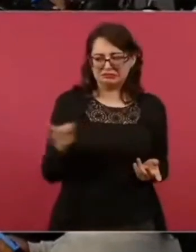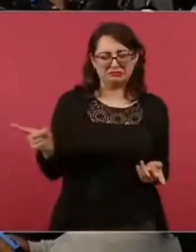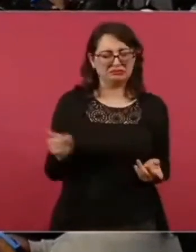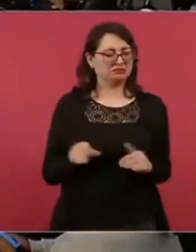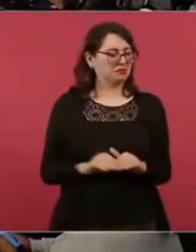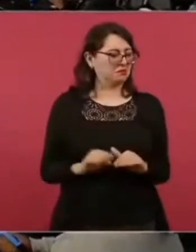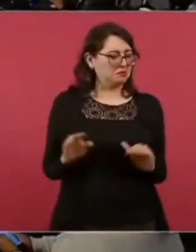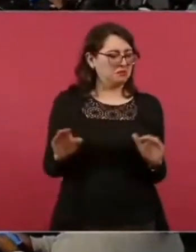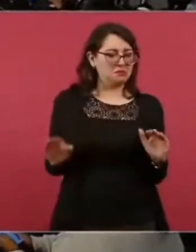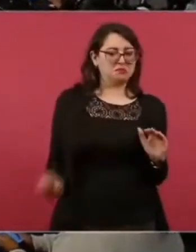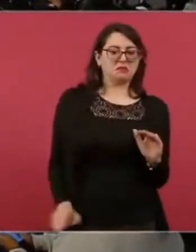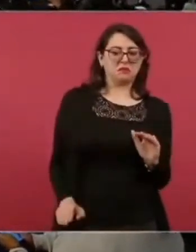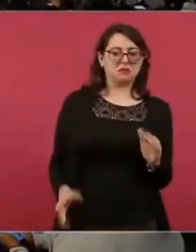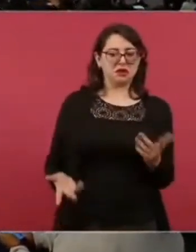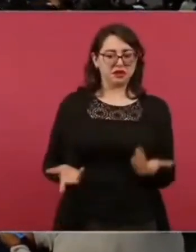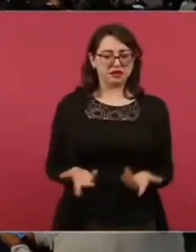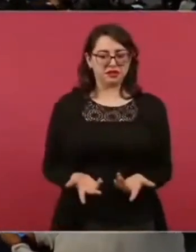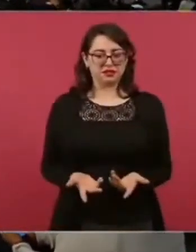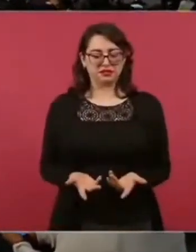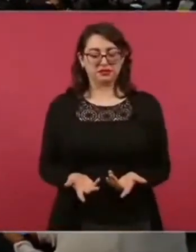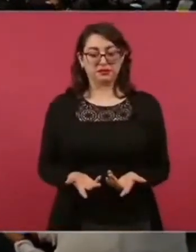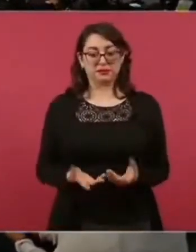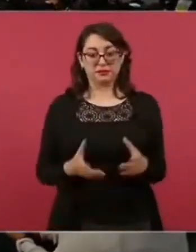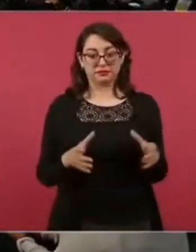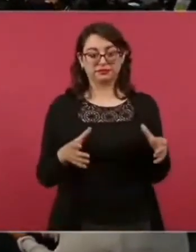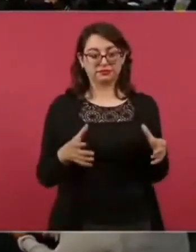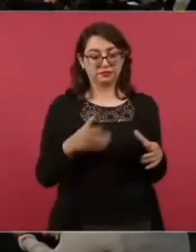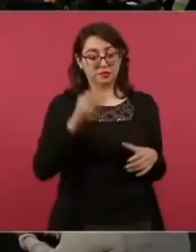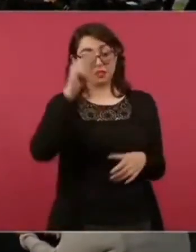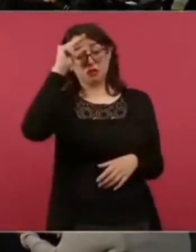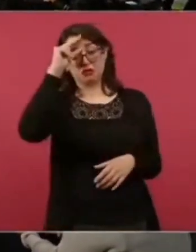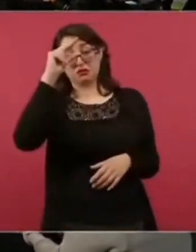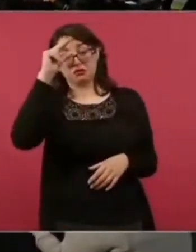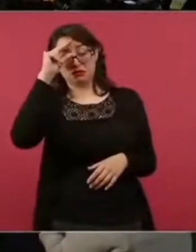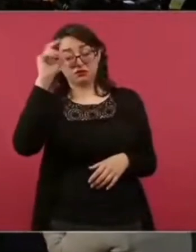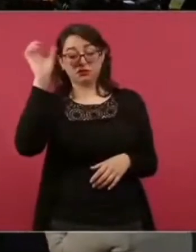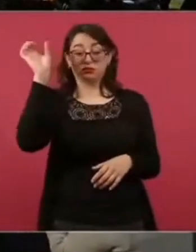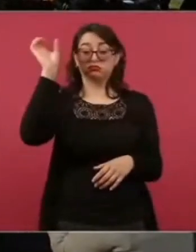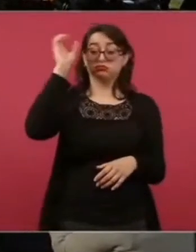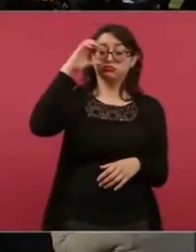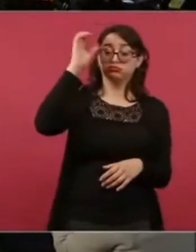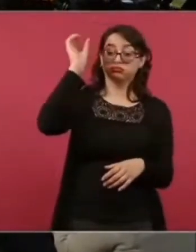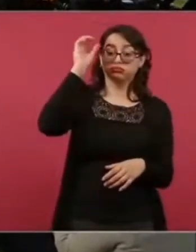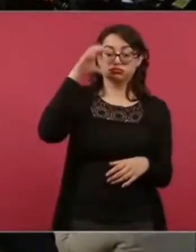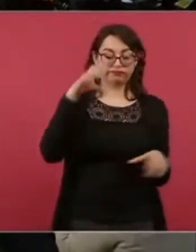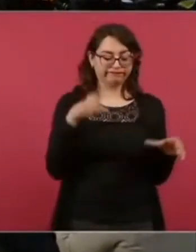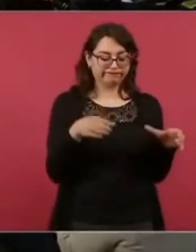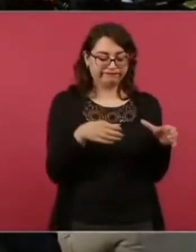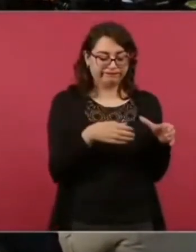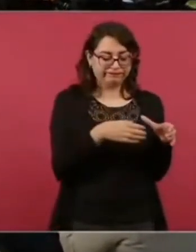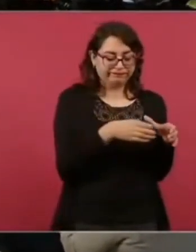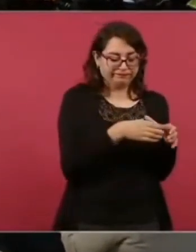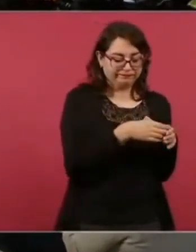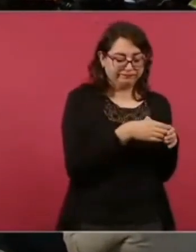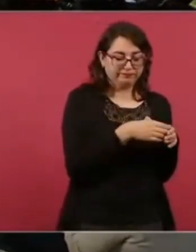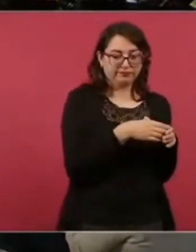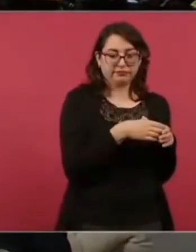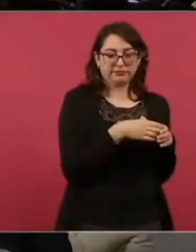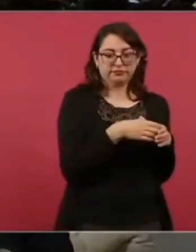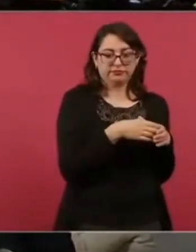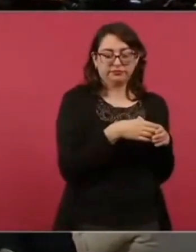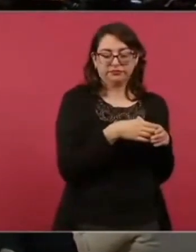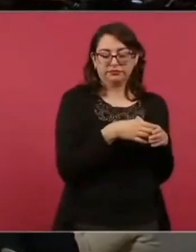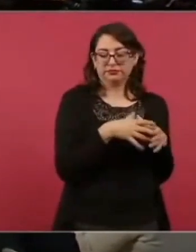científicos científicos intelectuales pero muy